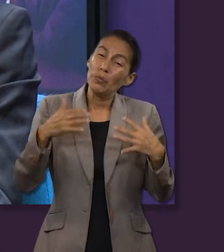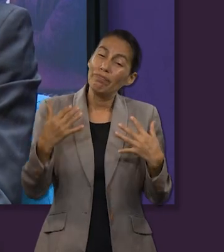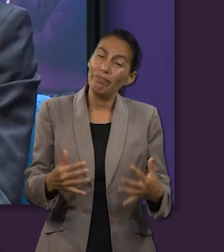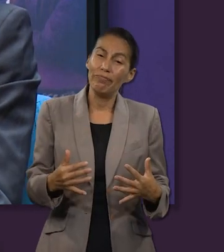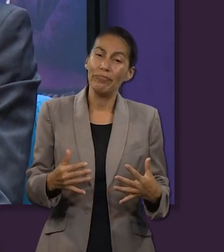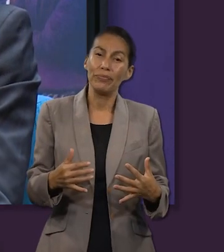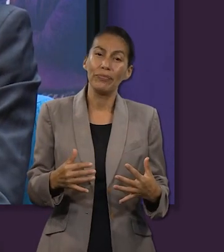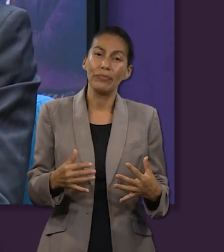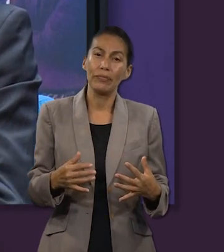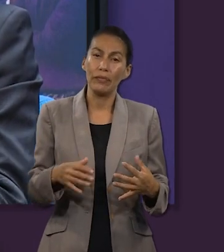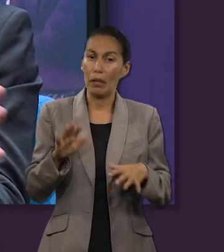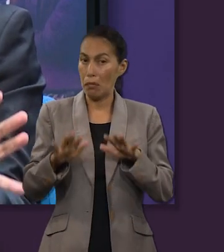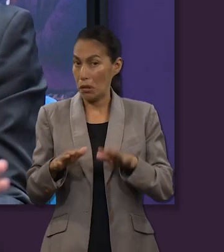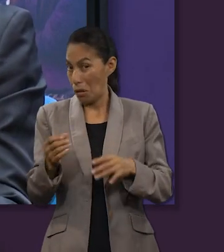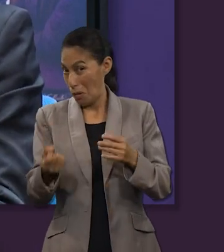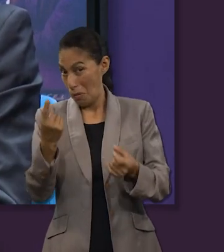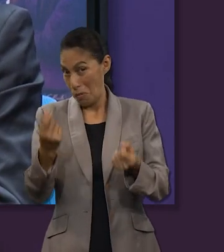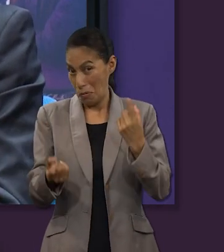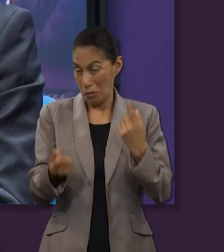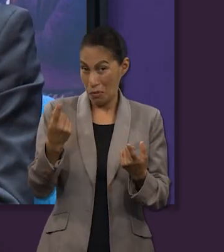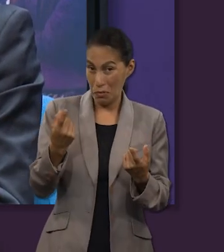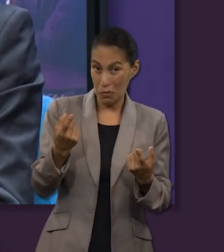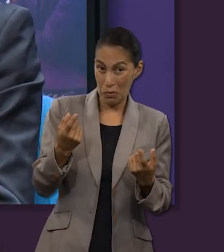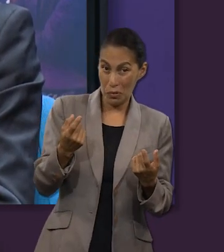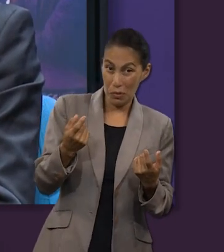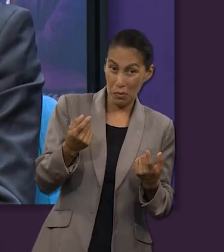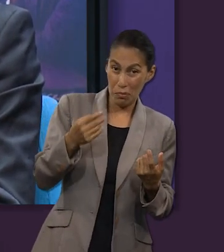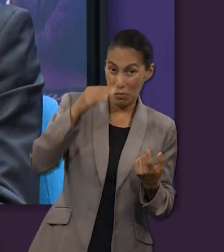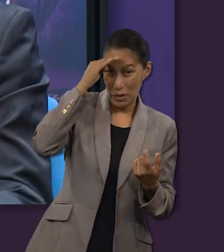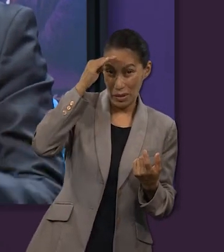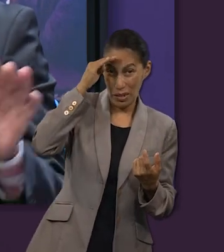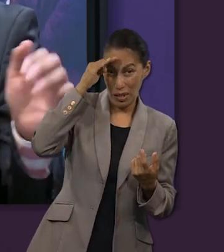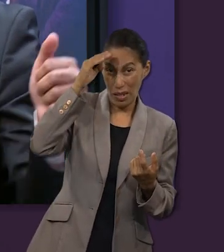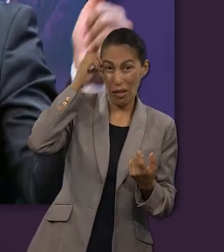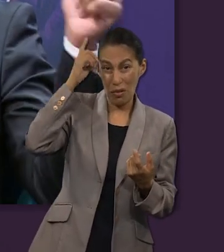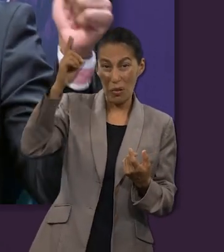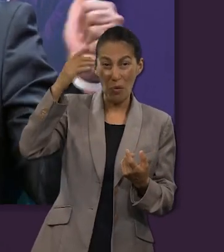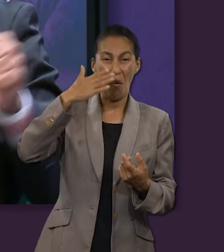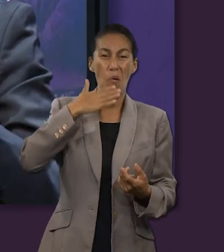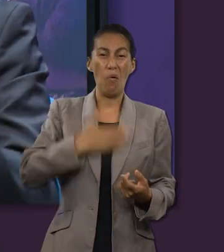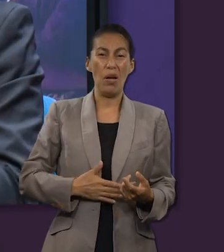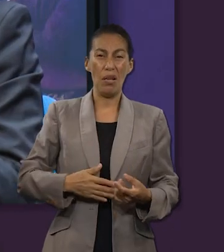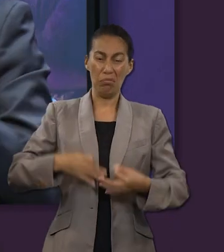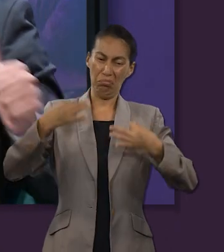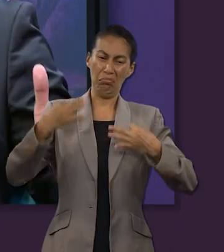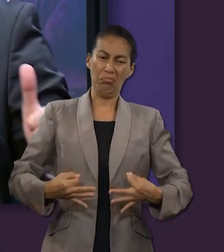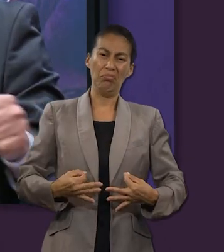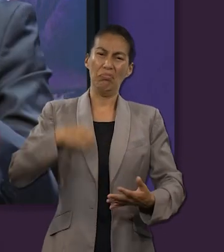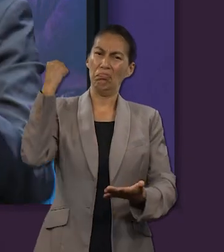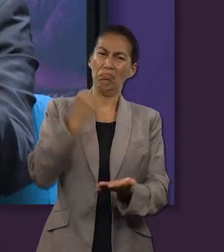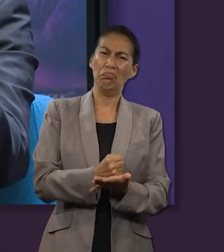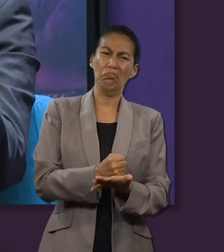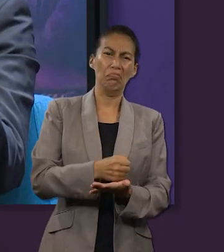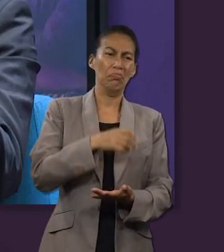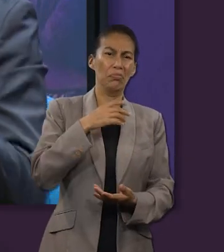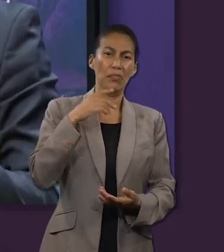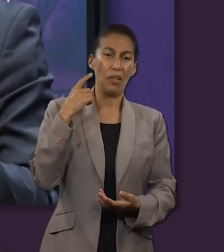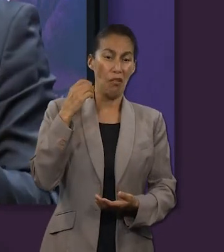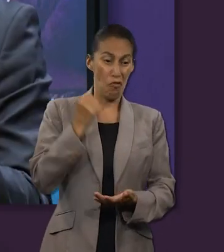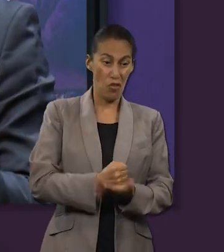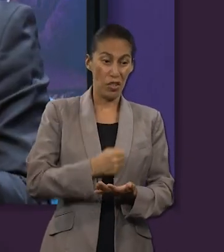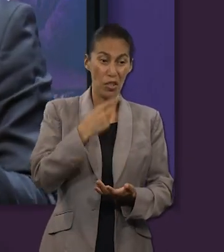a veces en algunas creencias religiosas se cree a Dios como un juez imparcial que